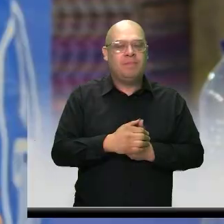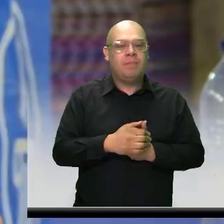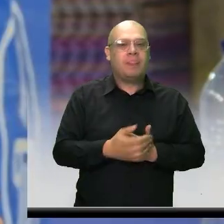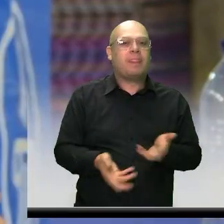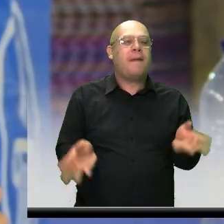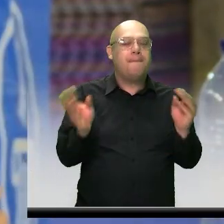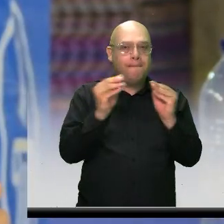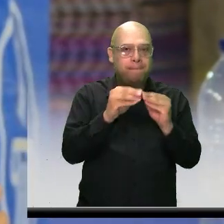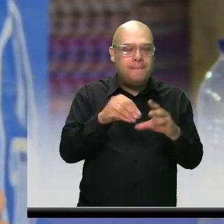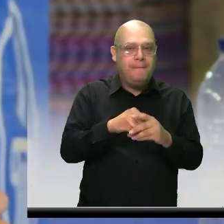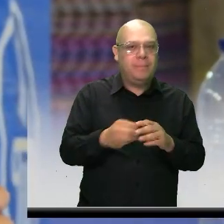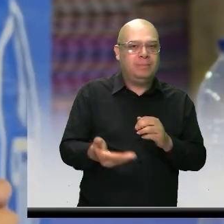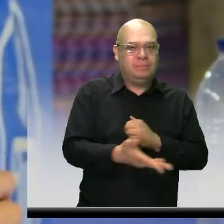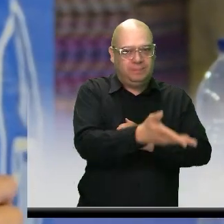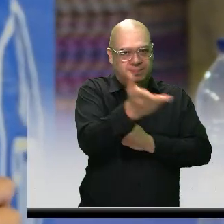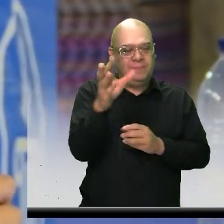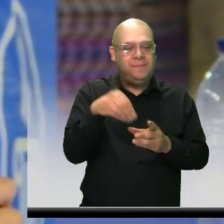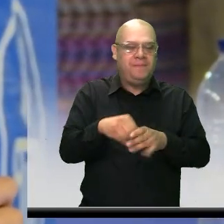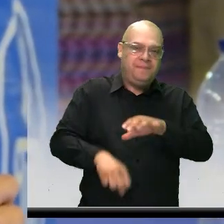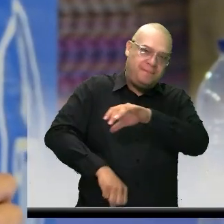de poder ser futbolistas.